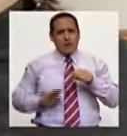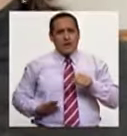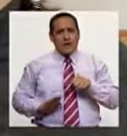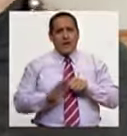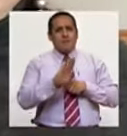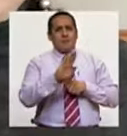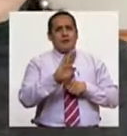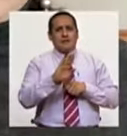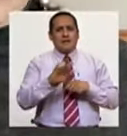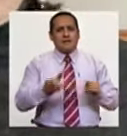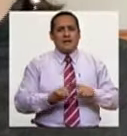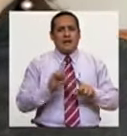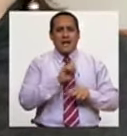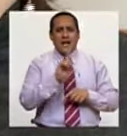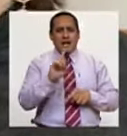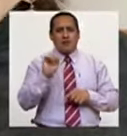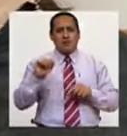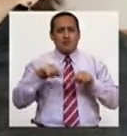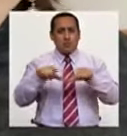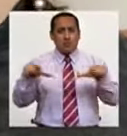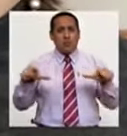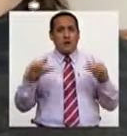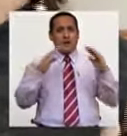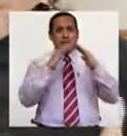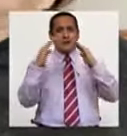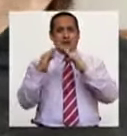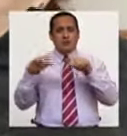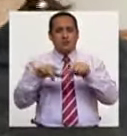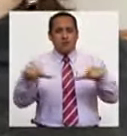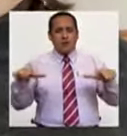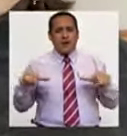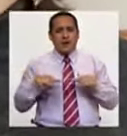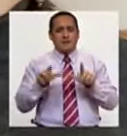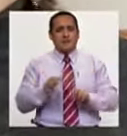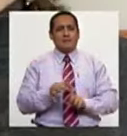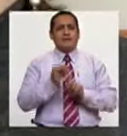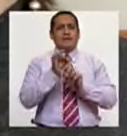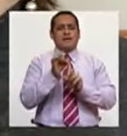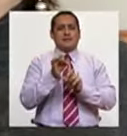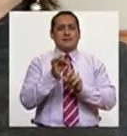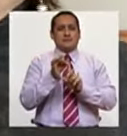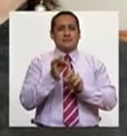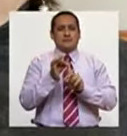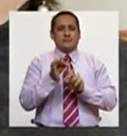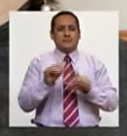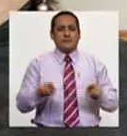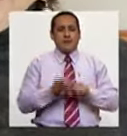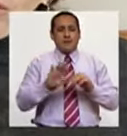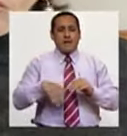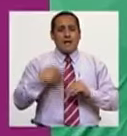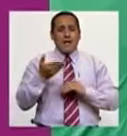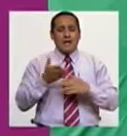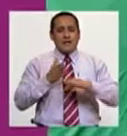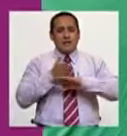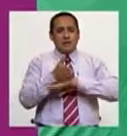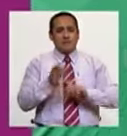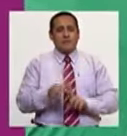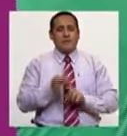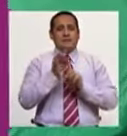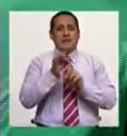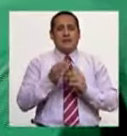rampas. En cada uno de los escenarios hay espacios especiales, hay ingresos